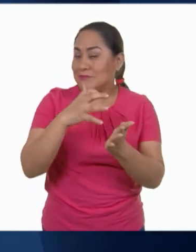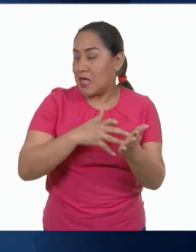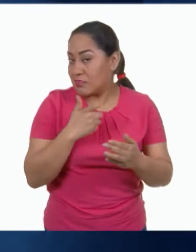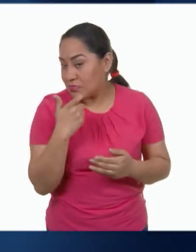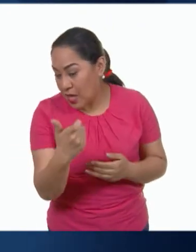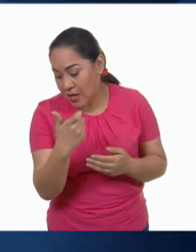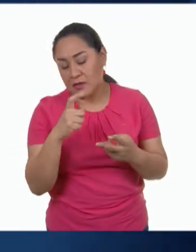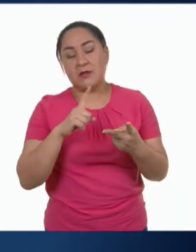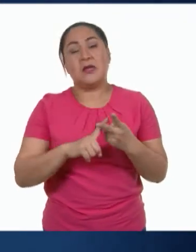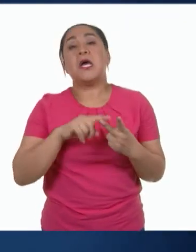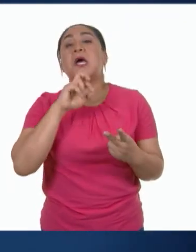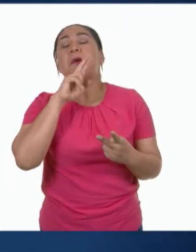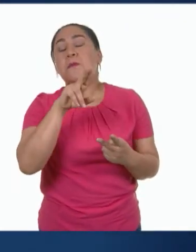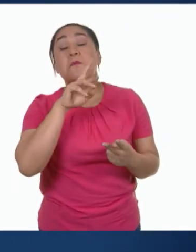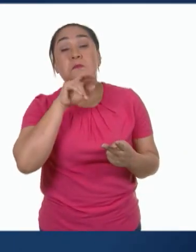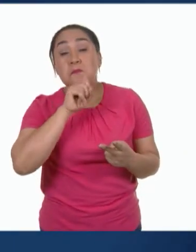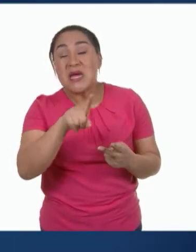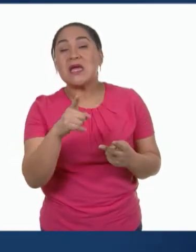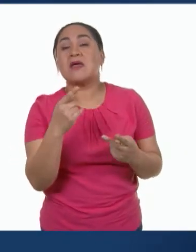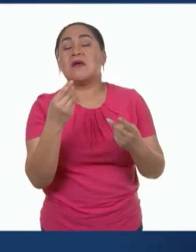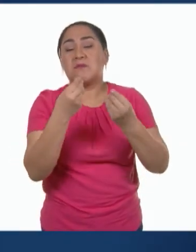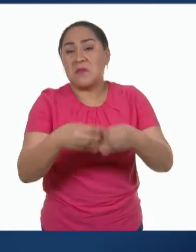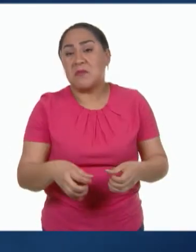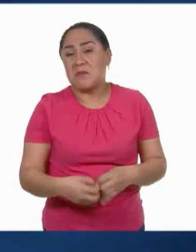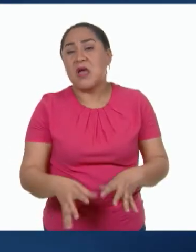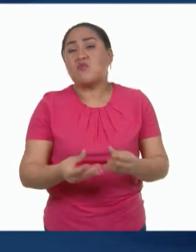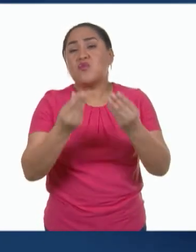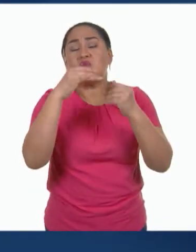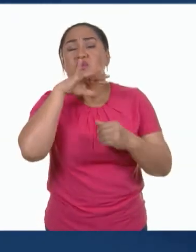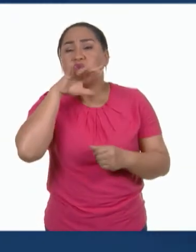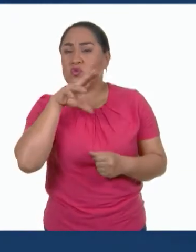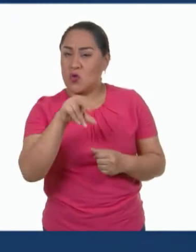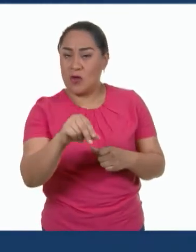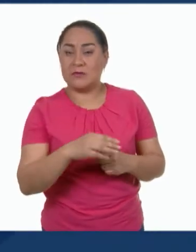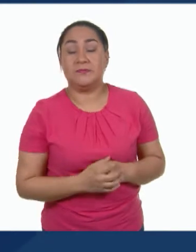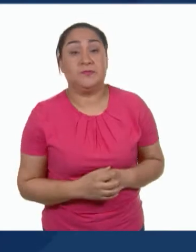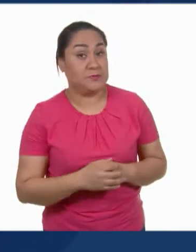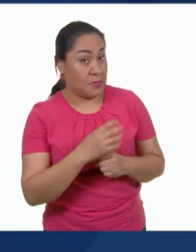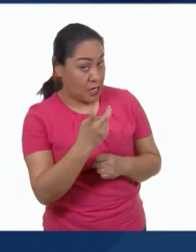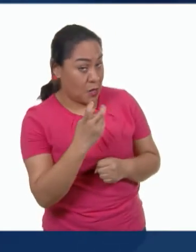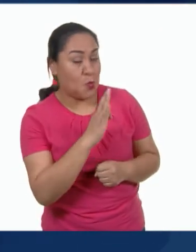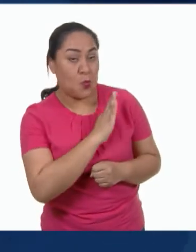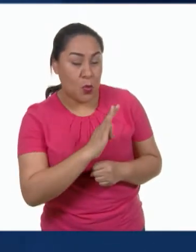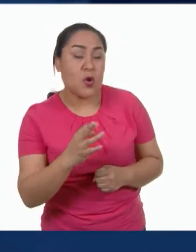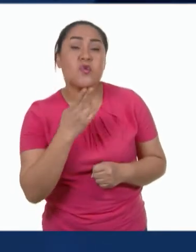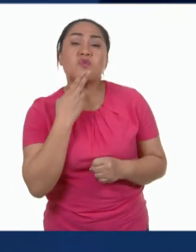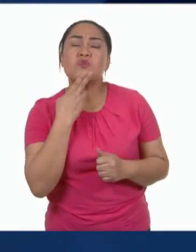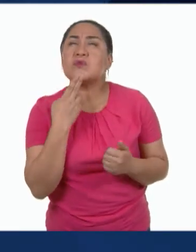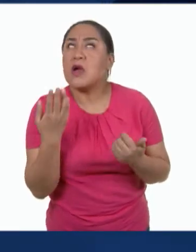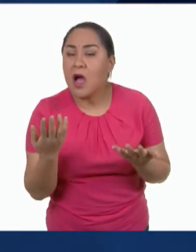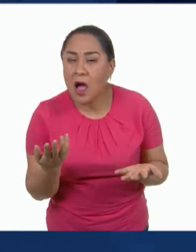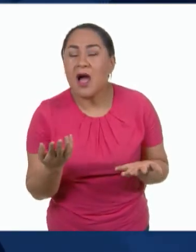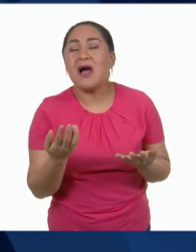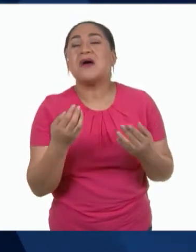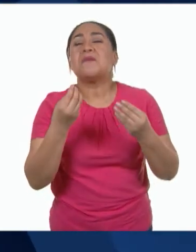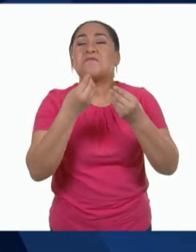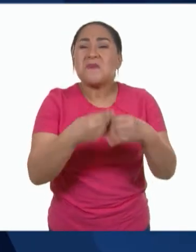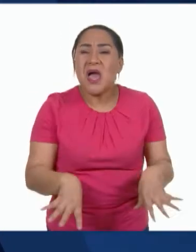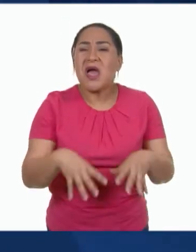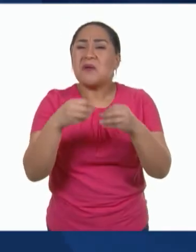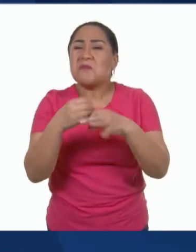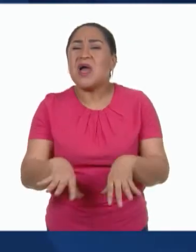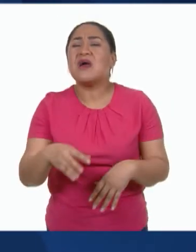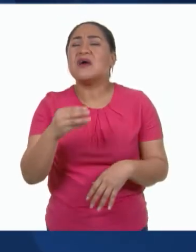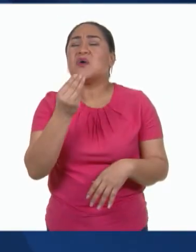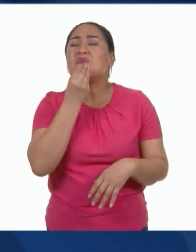además de que generaremos menos desechos. Eso también nos podría ayudar a que no se echa a perder la comida